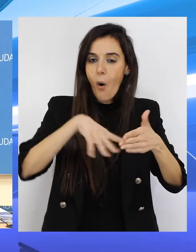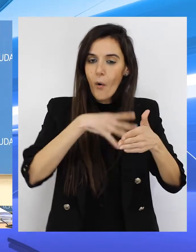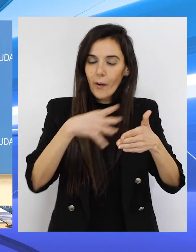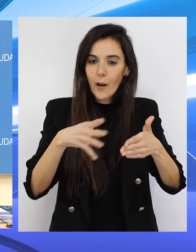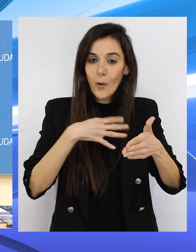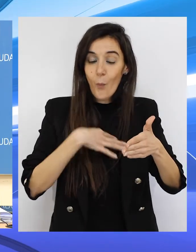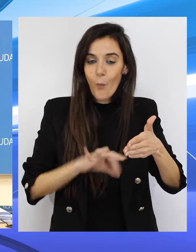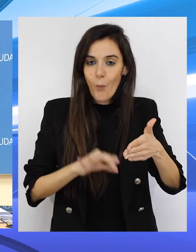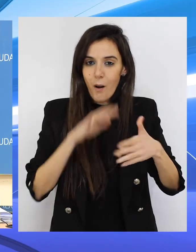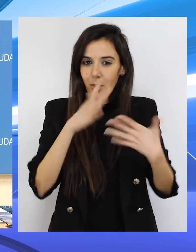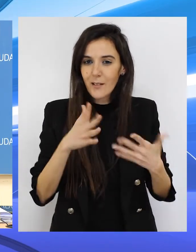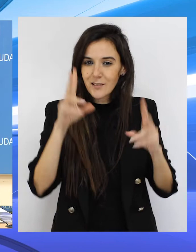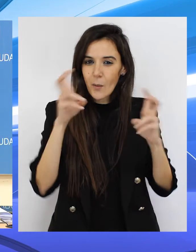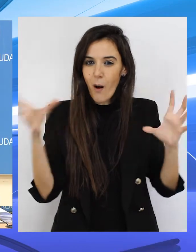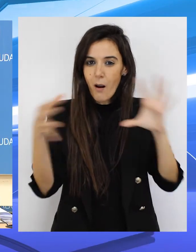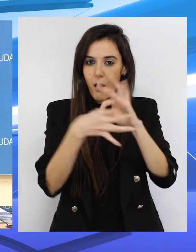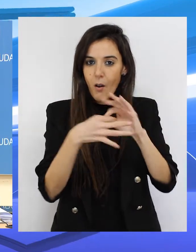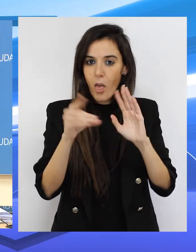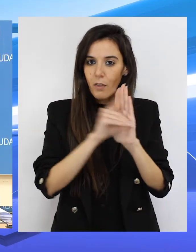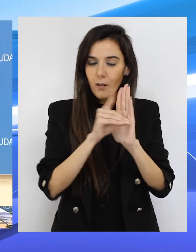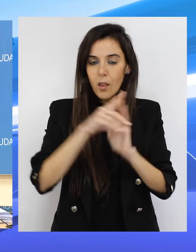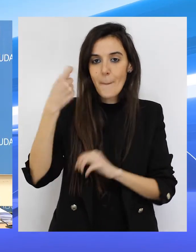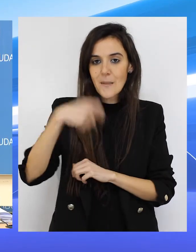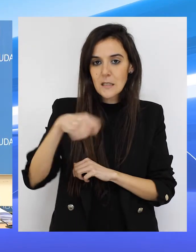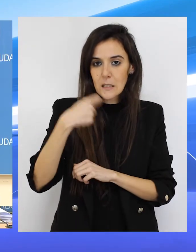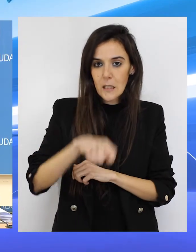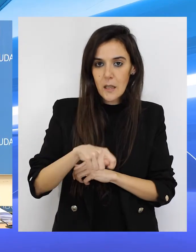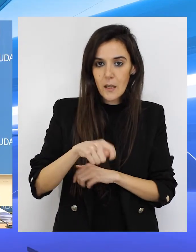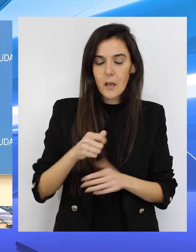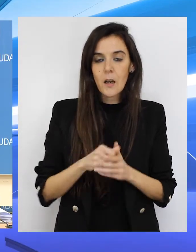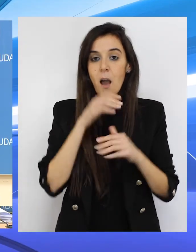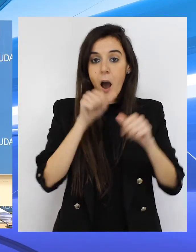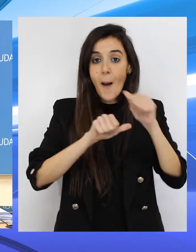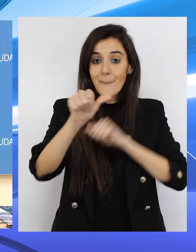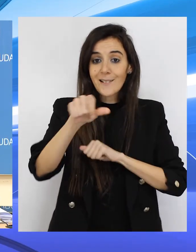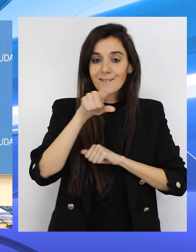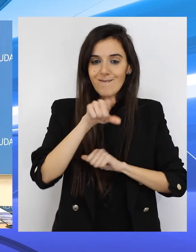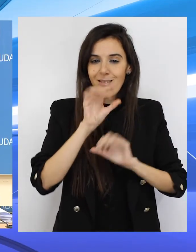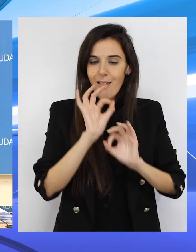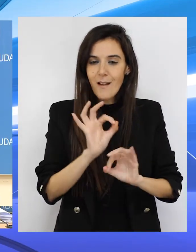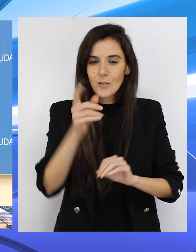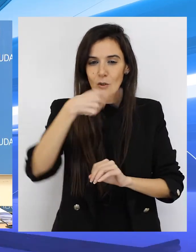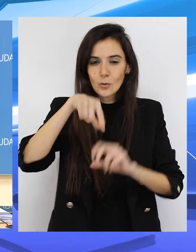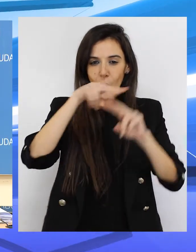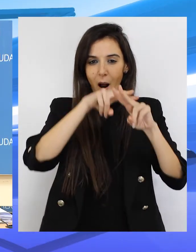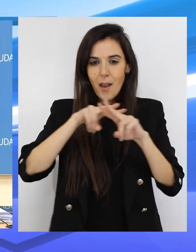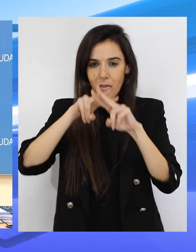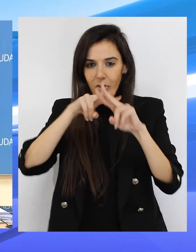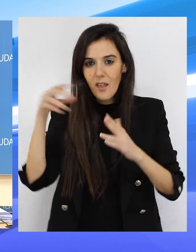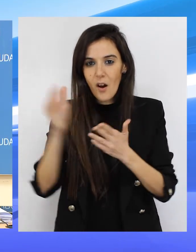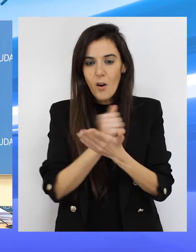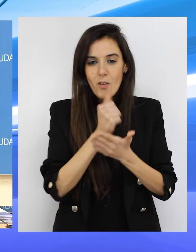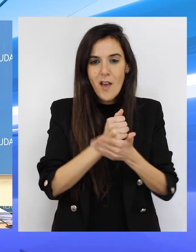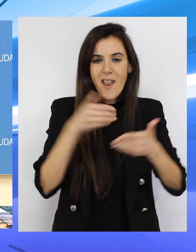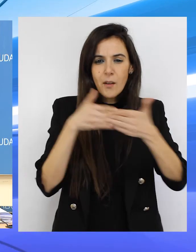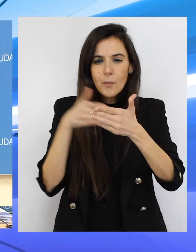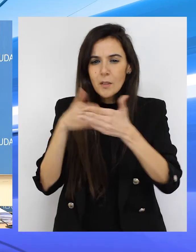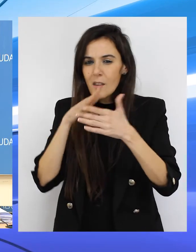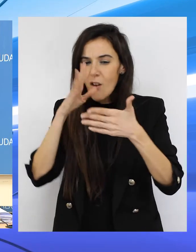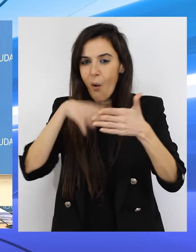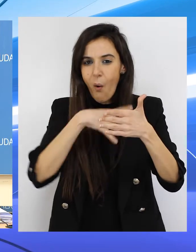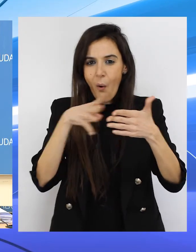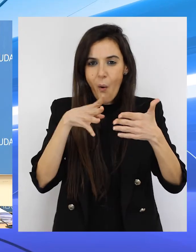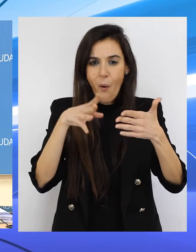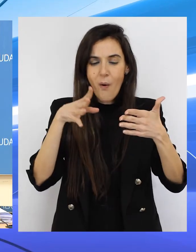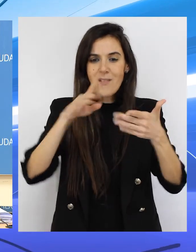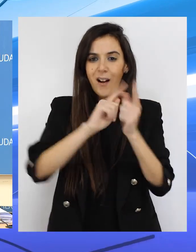que van relacionadas con el decreto de presidencia. A partir de ahí, pues tenemos que analizar qué limitaciones